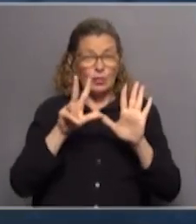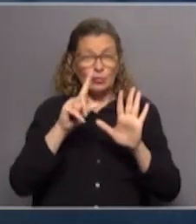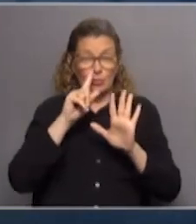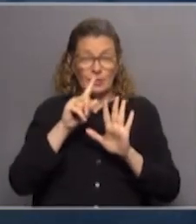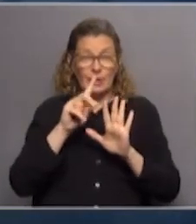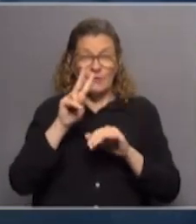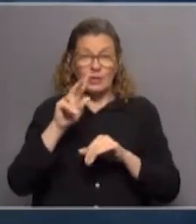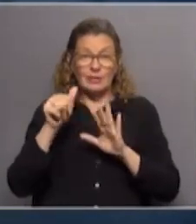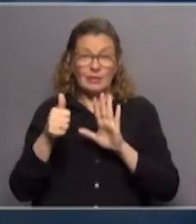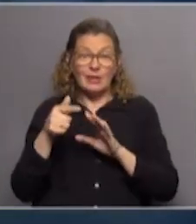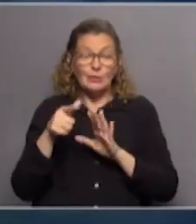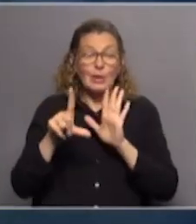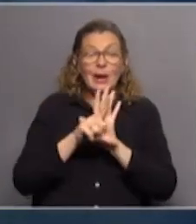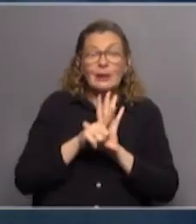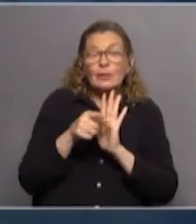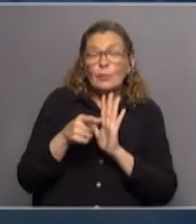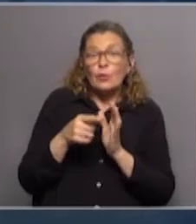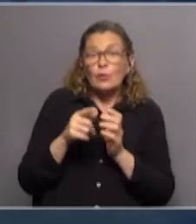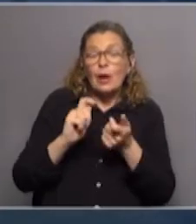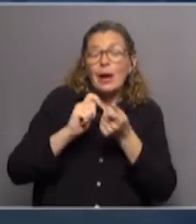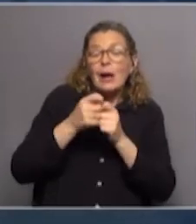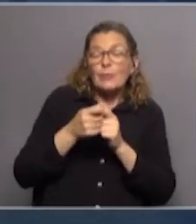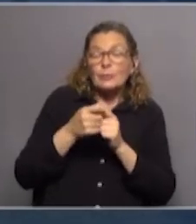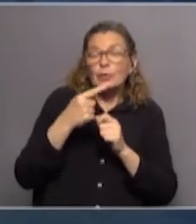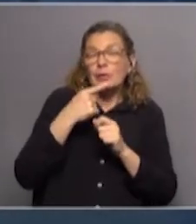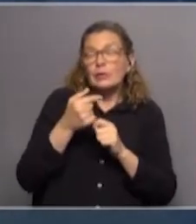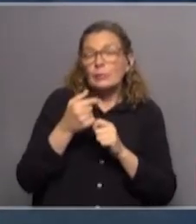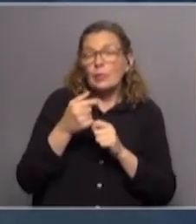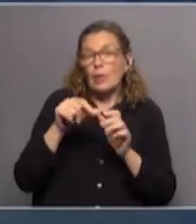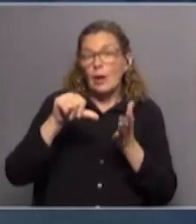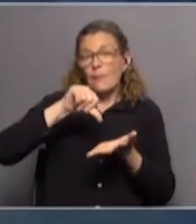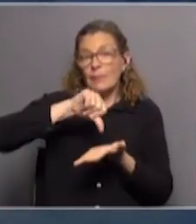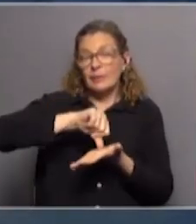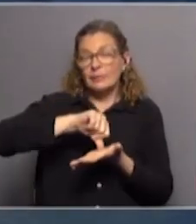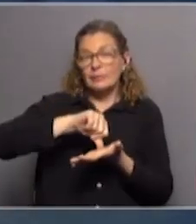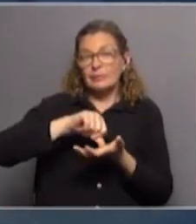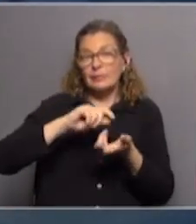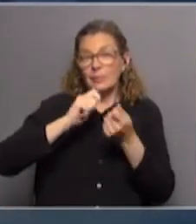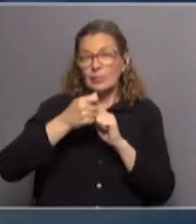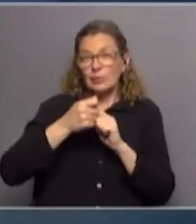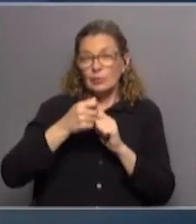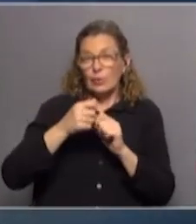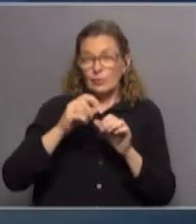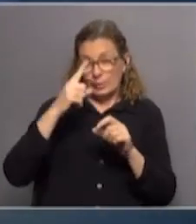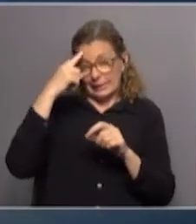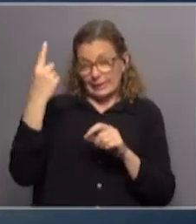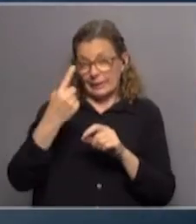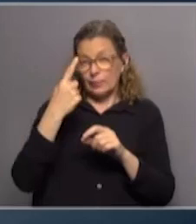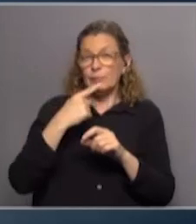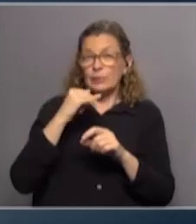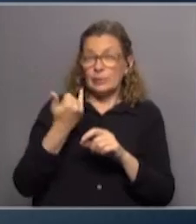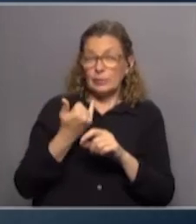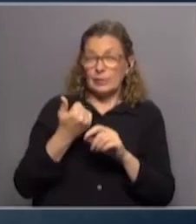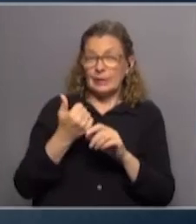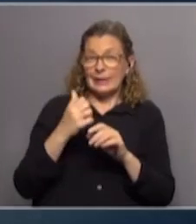lo que hizo fue actualizar, digamos, al país en términos de tratados internacionales, como por ejemplo el